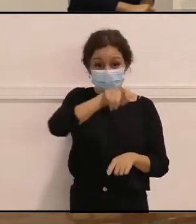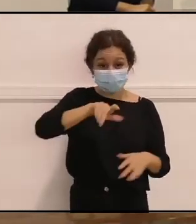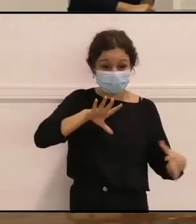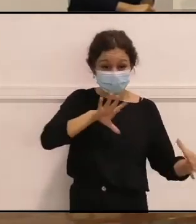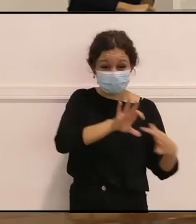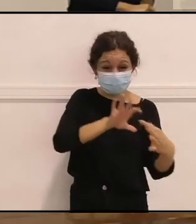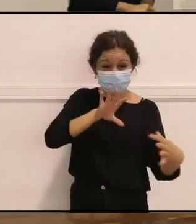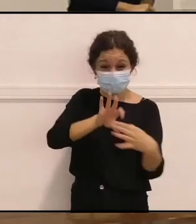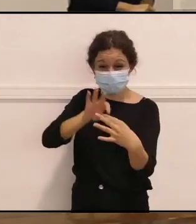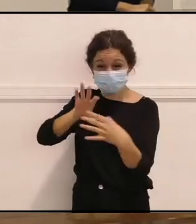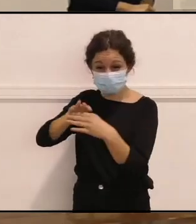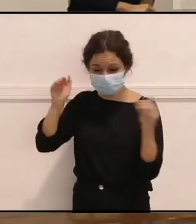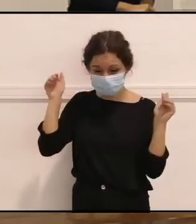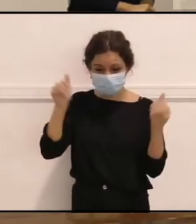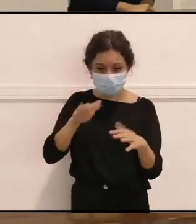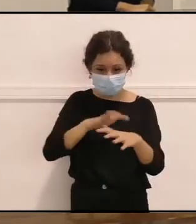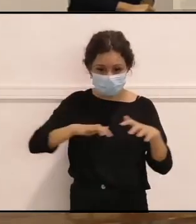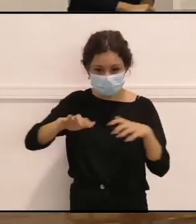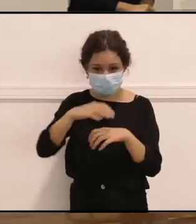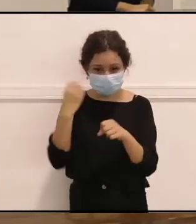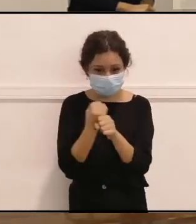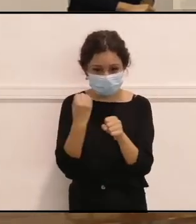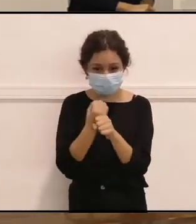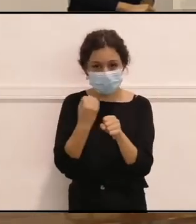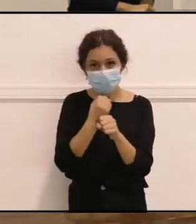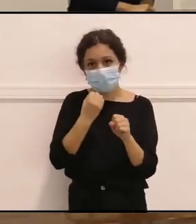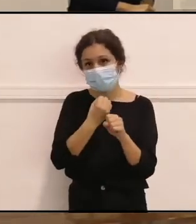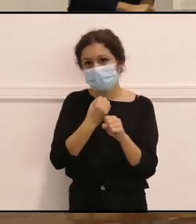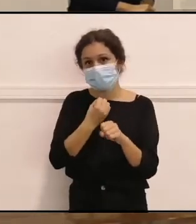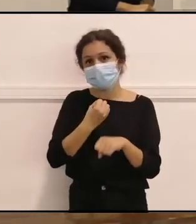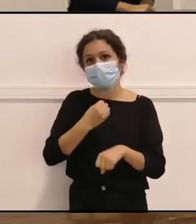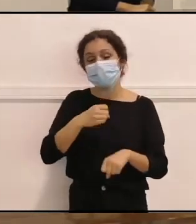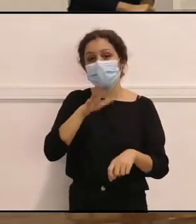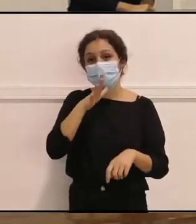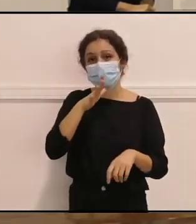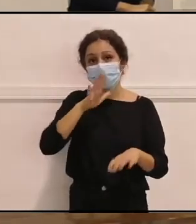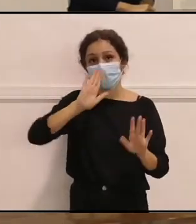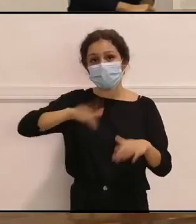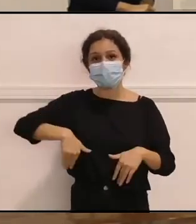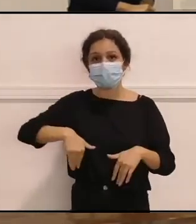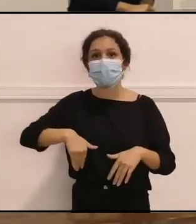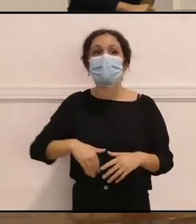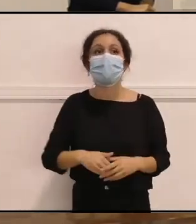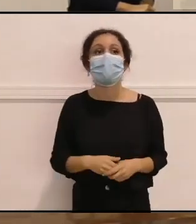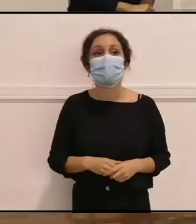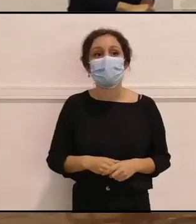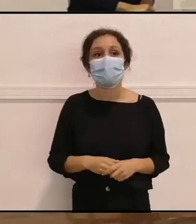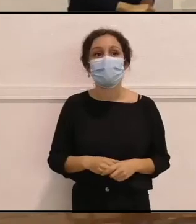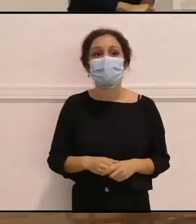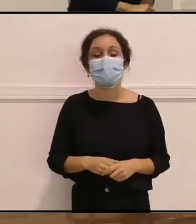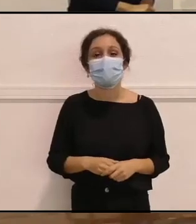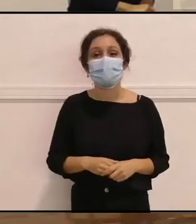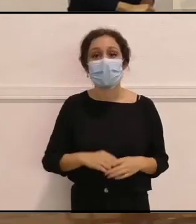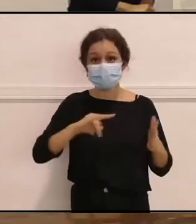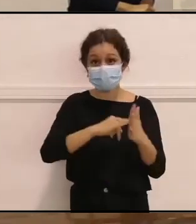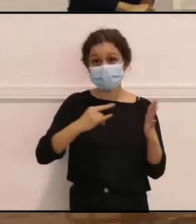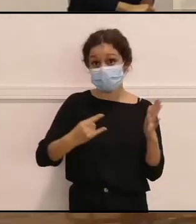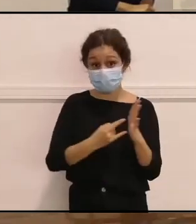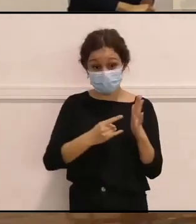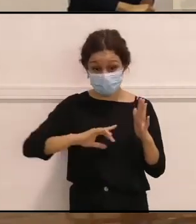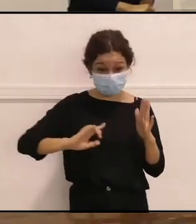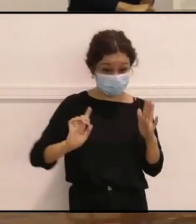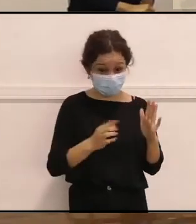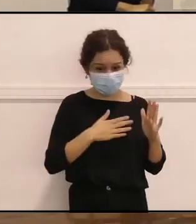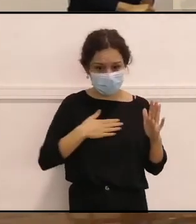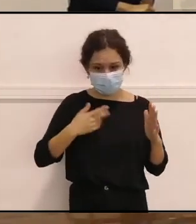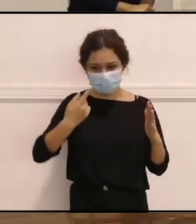de estar trabajando la empatía, de dejarnos sentir, porque al final, eso como comentaba, Parece que todo el sistema quiere que estemos